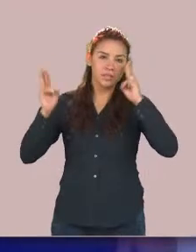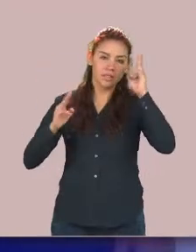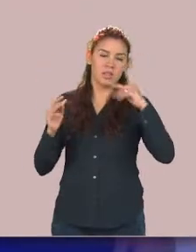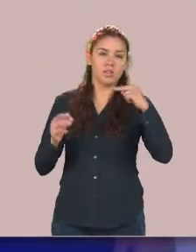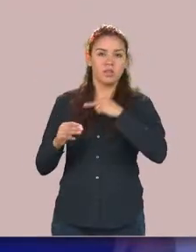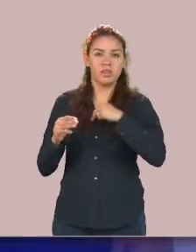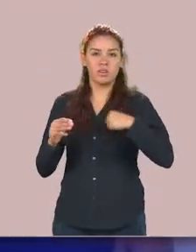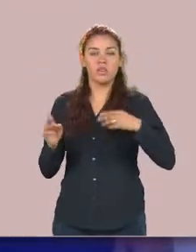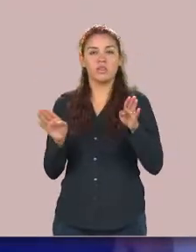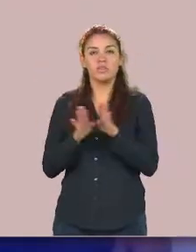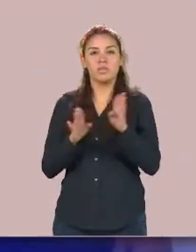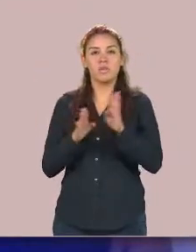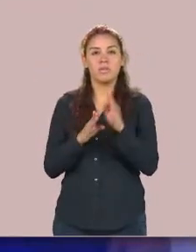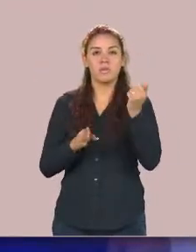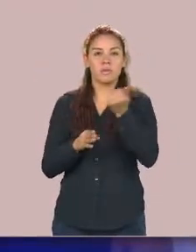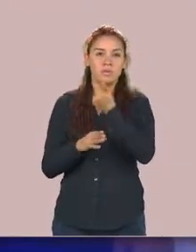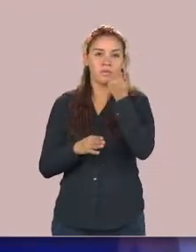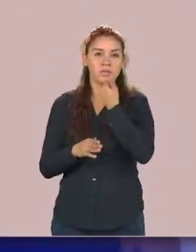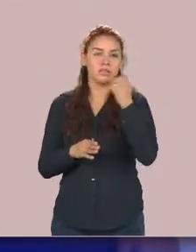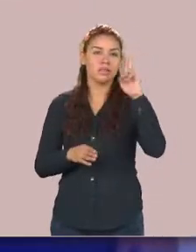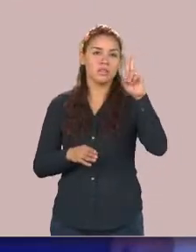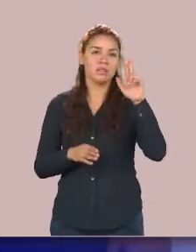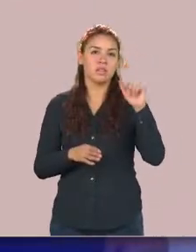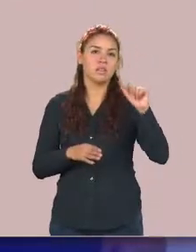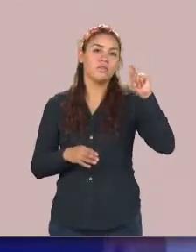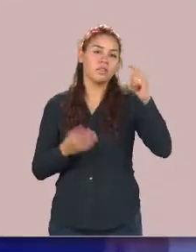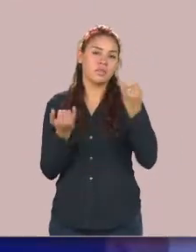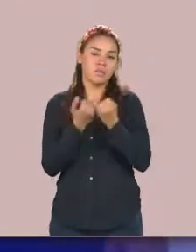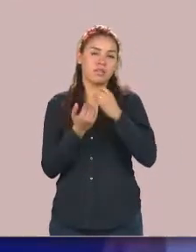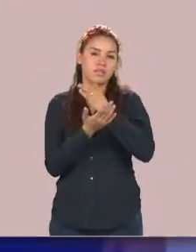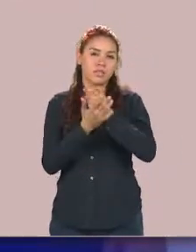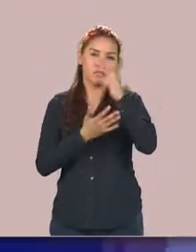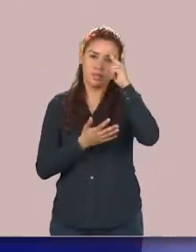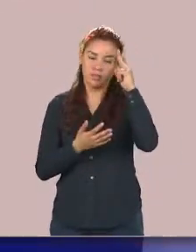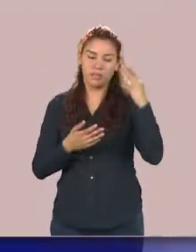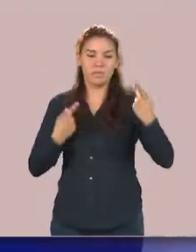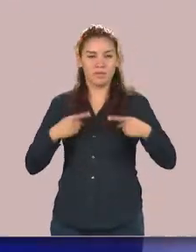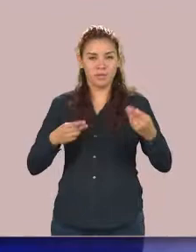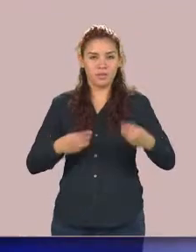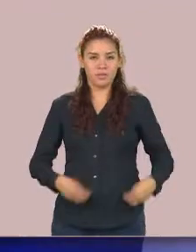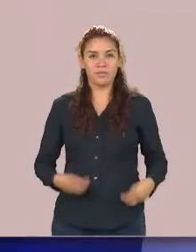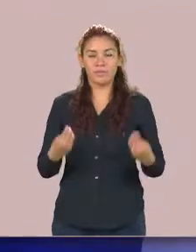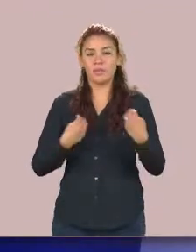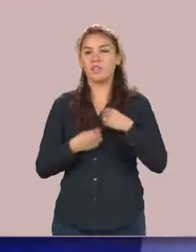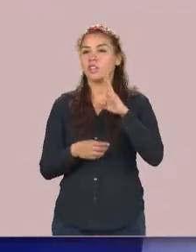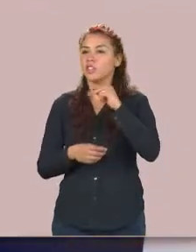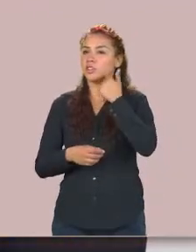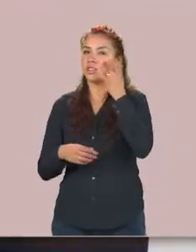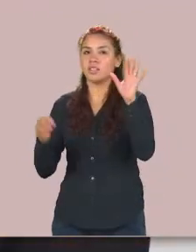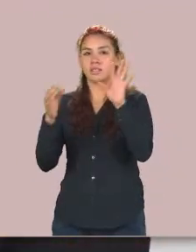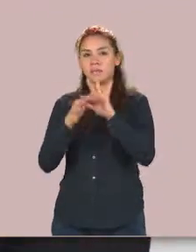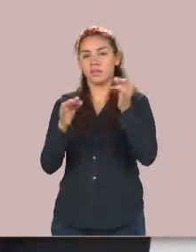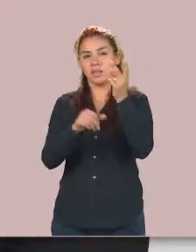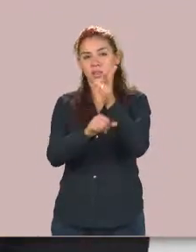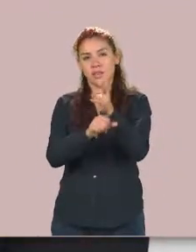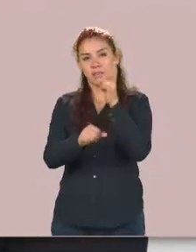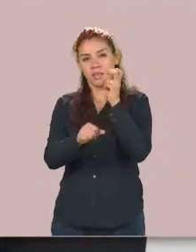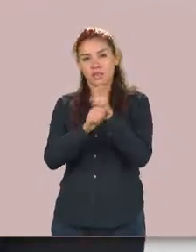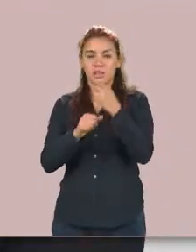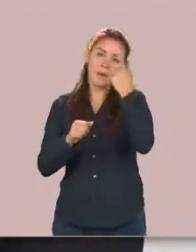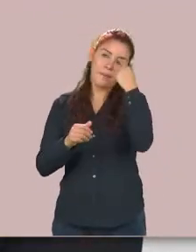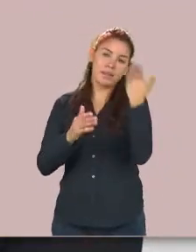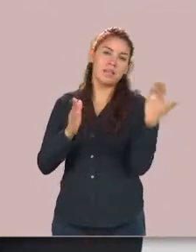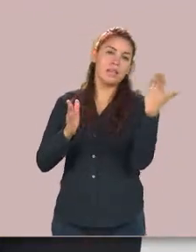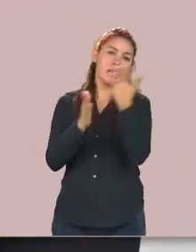universidad autónoma de tamulipas y ciudadanos de victoria no nos queremos ir sin antes hacerles una invitación para que acudan a estos lugares en